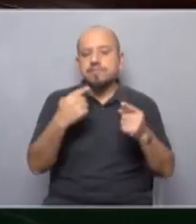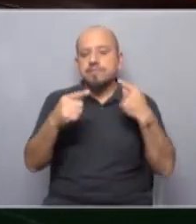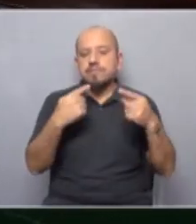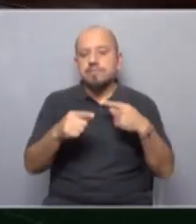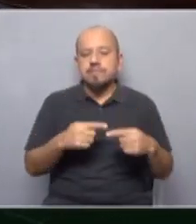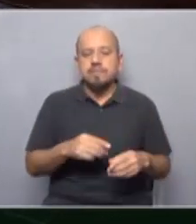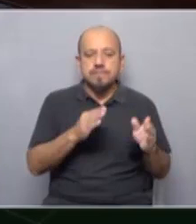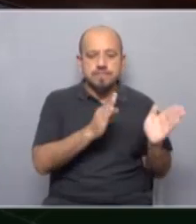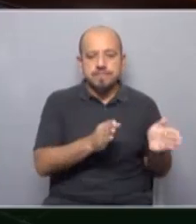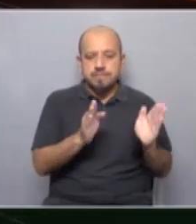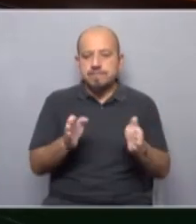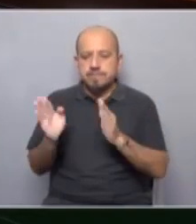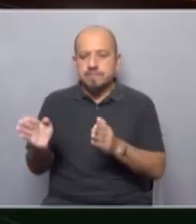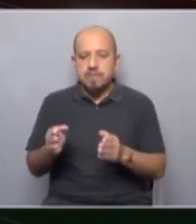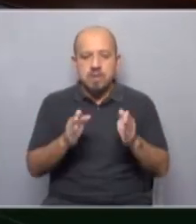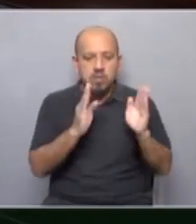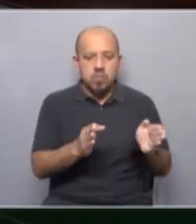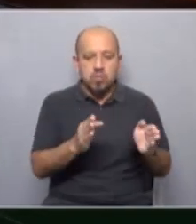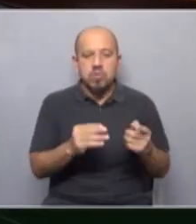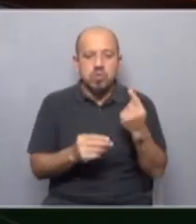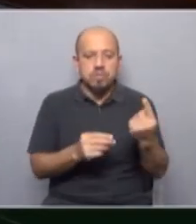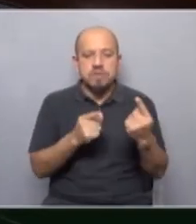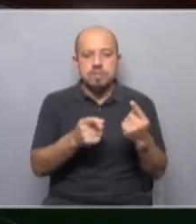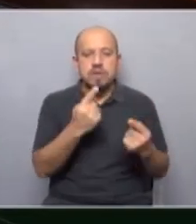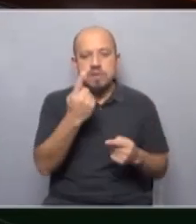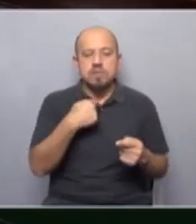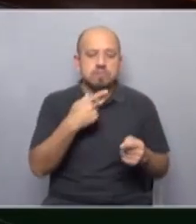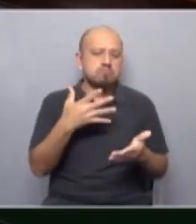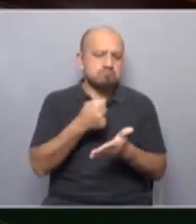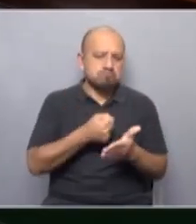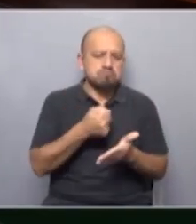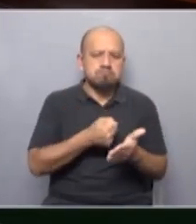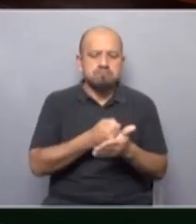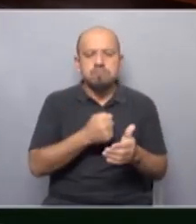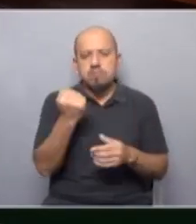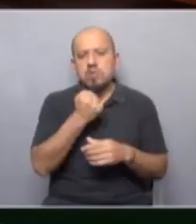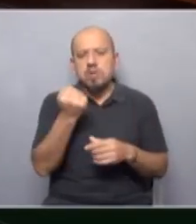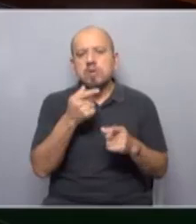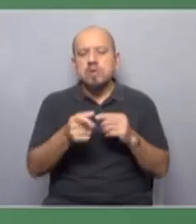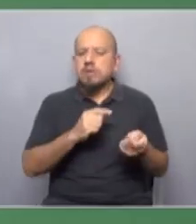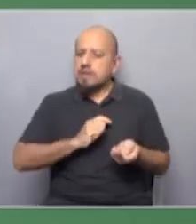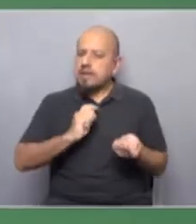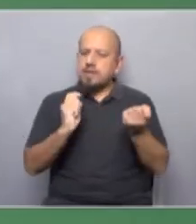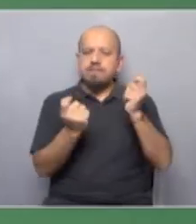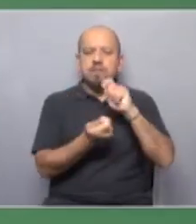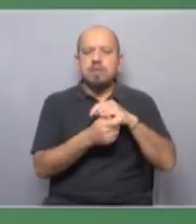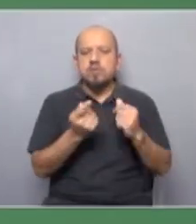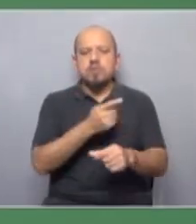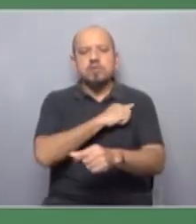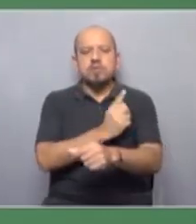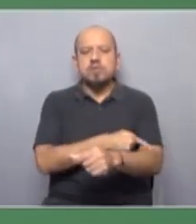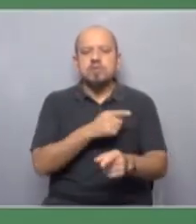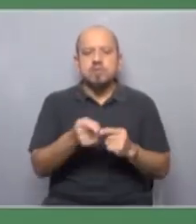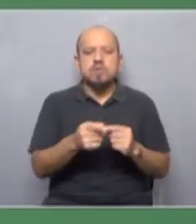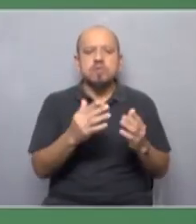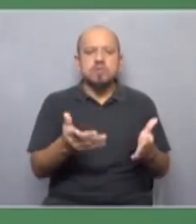actuación uno de ellos central que es parte de los desafíos que entendemos que tiene el movimiento sindical es la transformación y el fortalecimiento